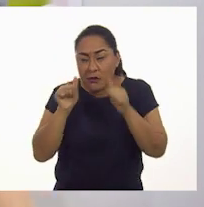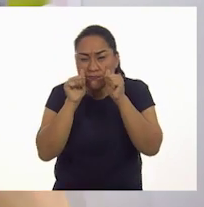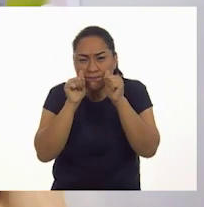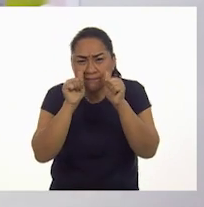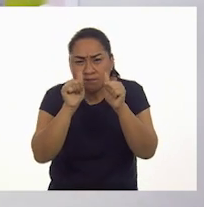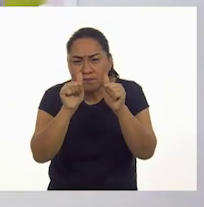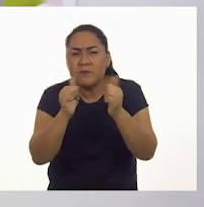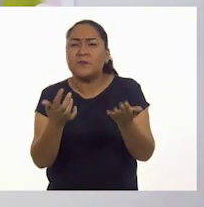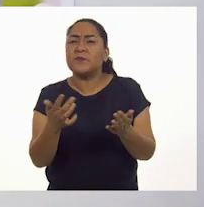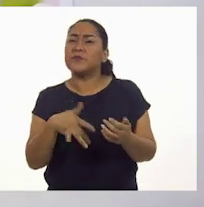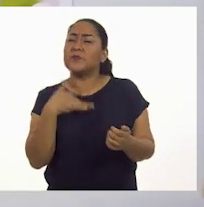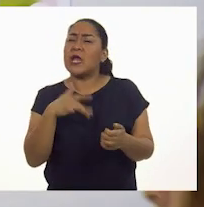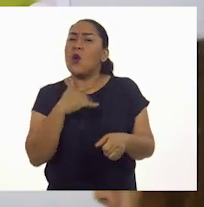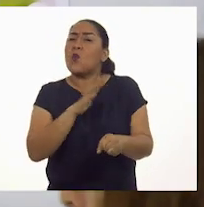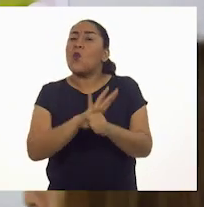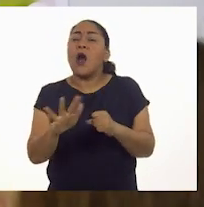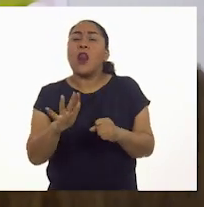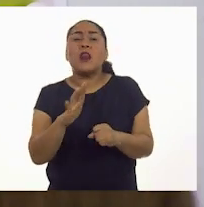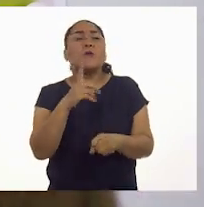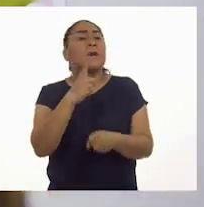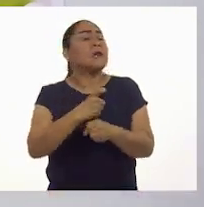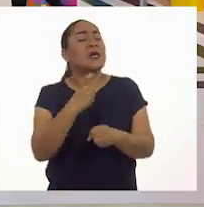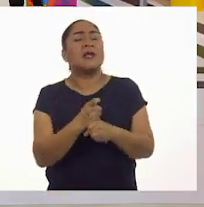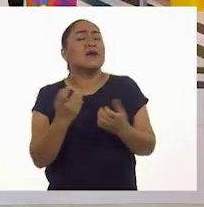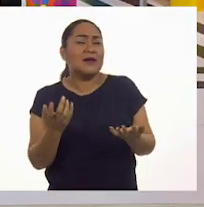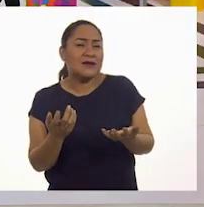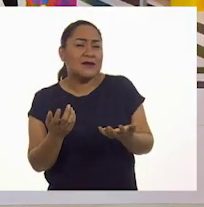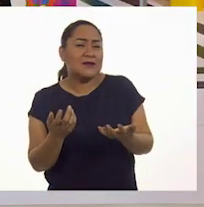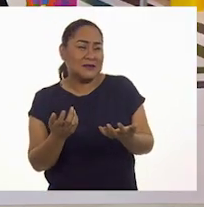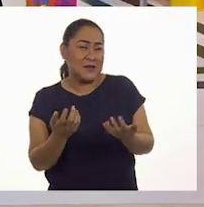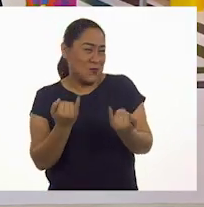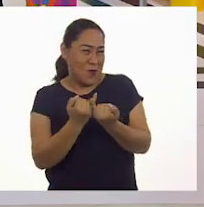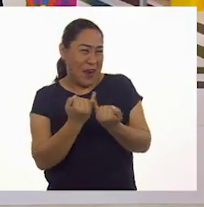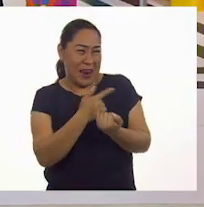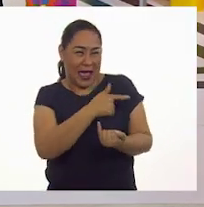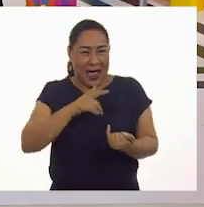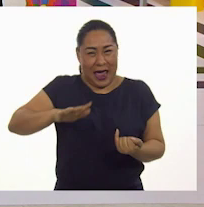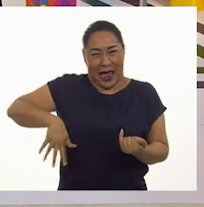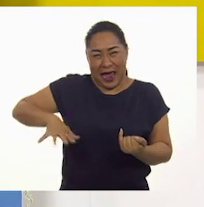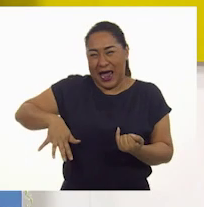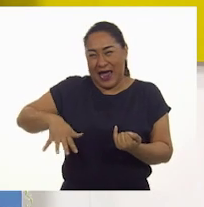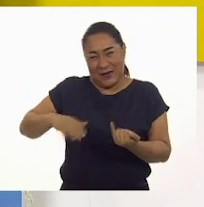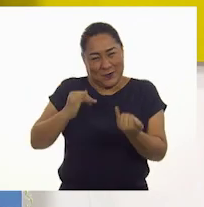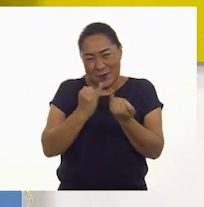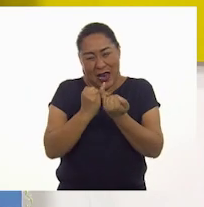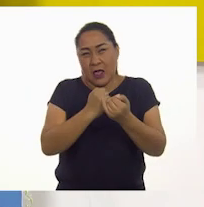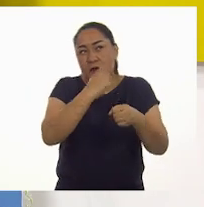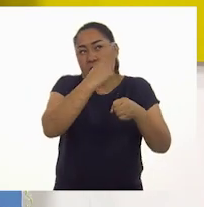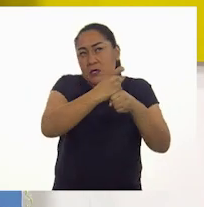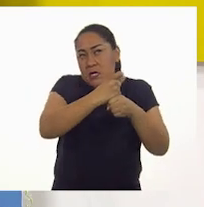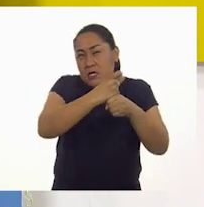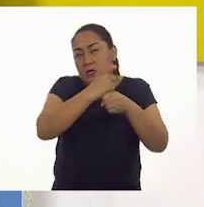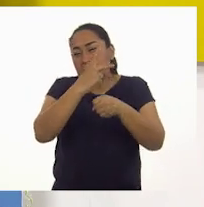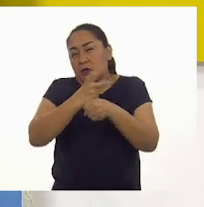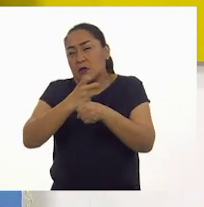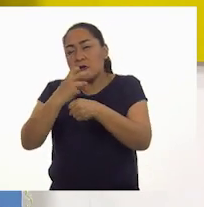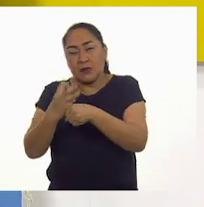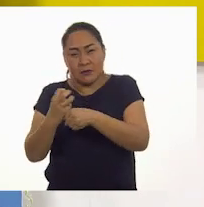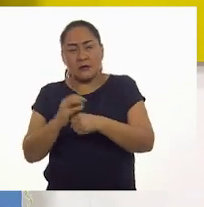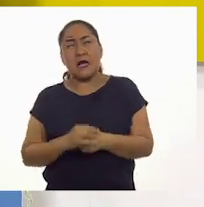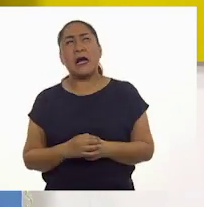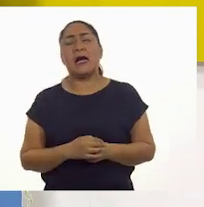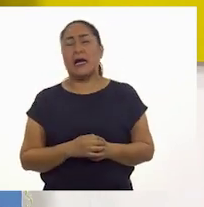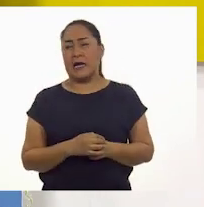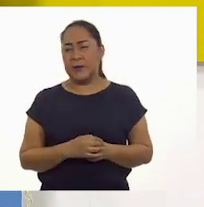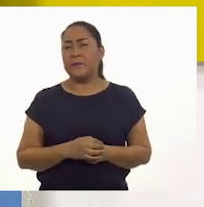bien. ¿Cuál corresponde al número uno? Así como hemos hecho con las historias anteriores. A ver, ayúdenme.